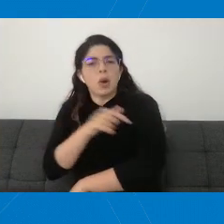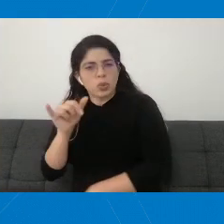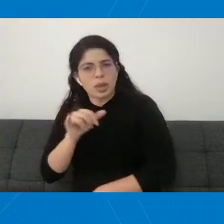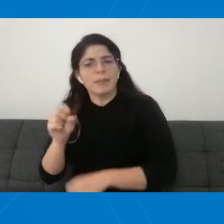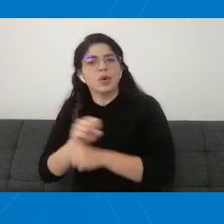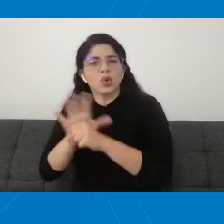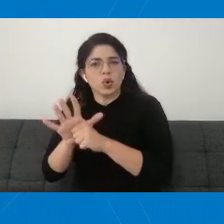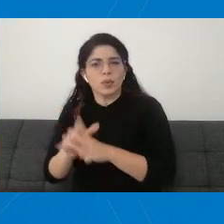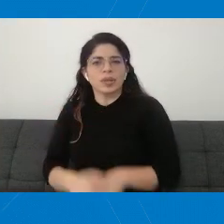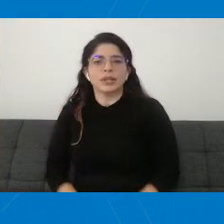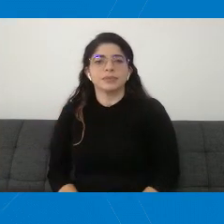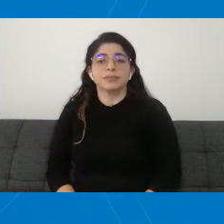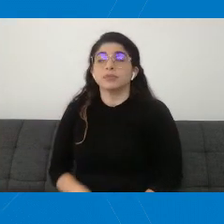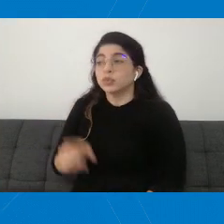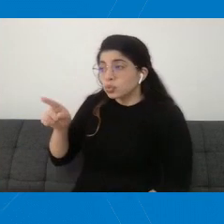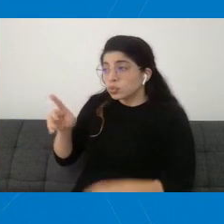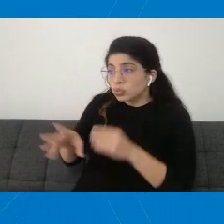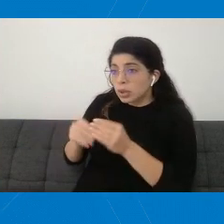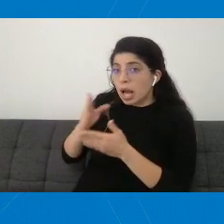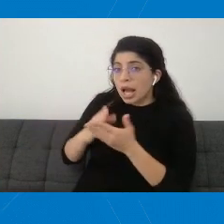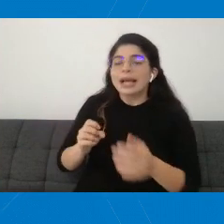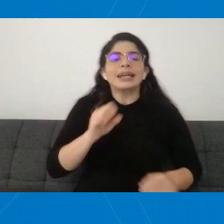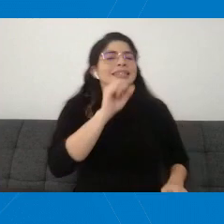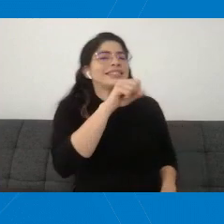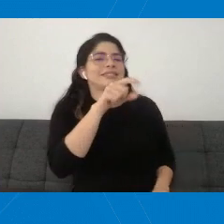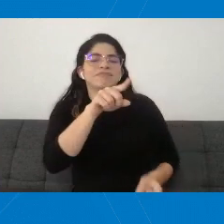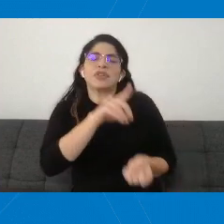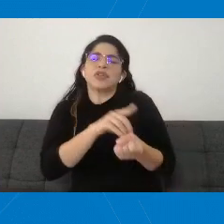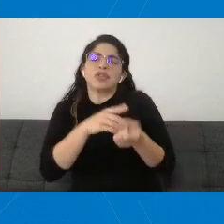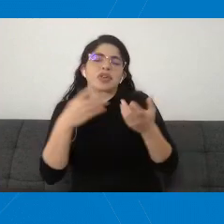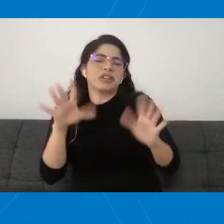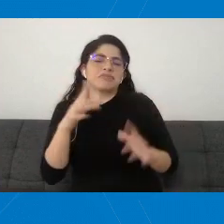Doctora Alcó. Ya la doctora lo dijo muy claramente.